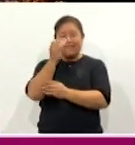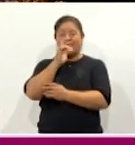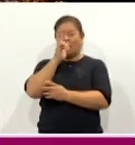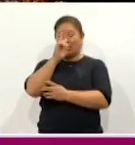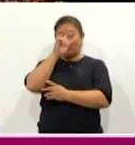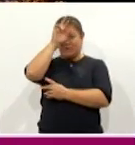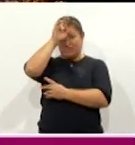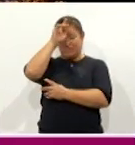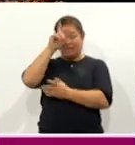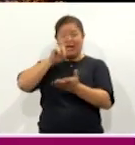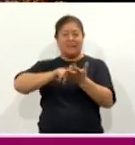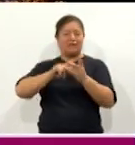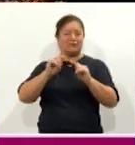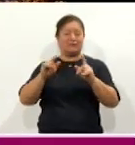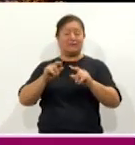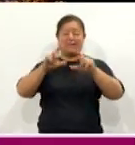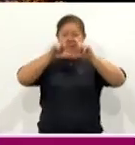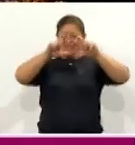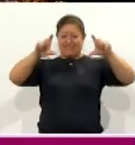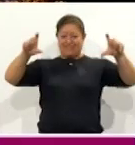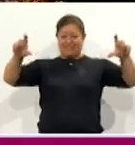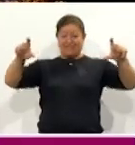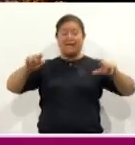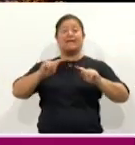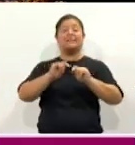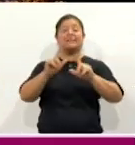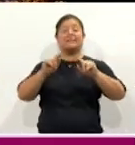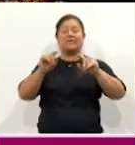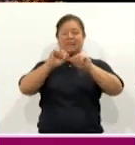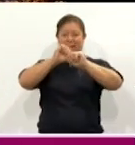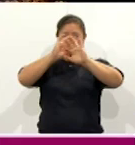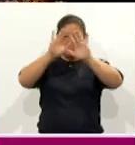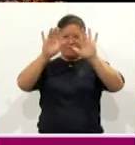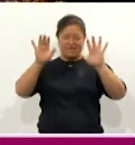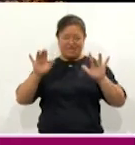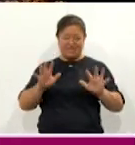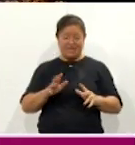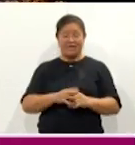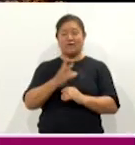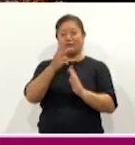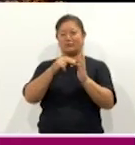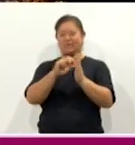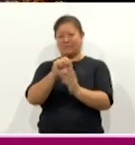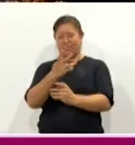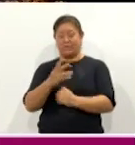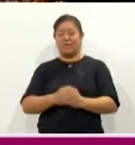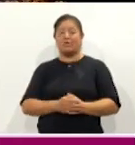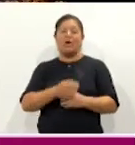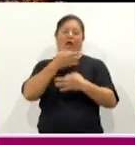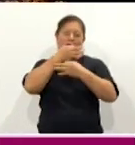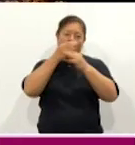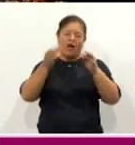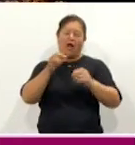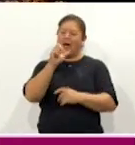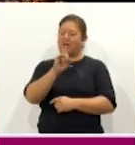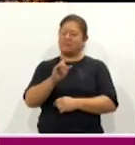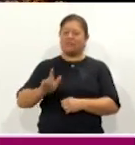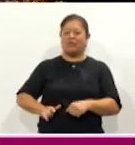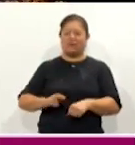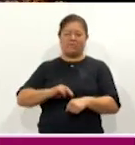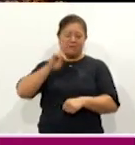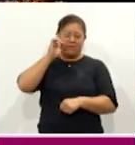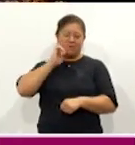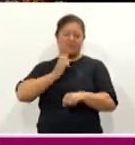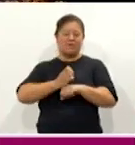en nuestro estado, bajo el lema Tlaxcalabrilla 2024. Así lo anunció la gobernadora de nuestro estado, la licenciada